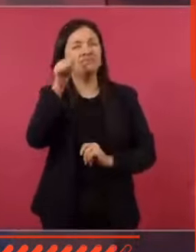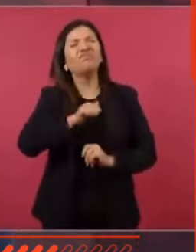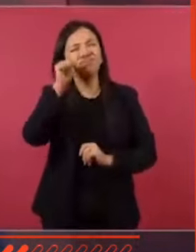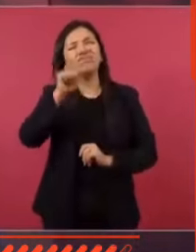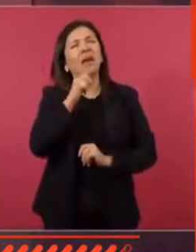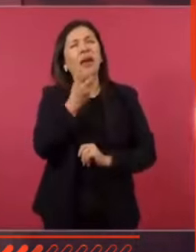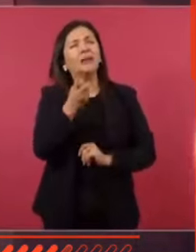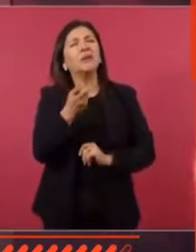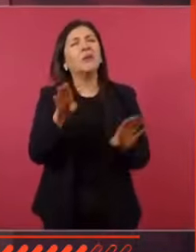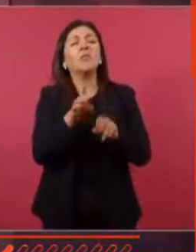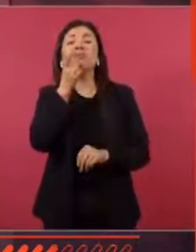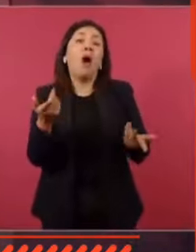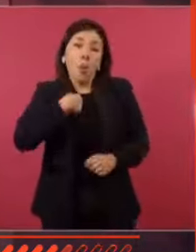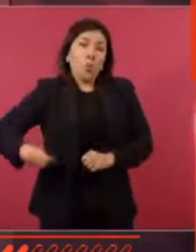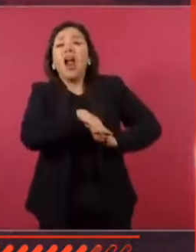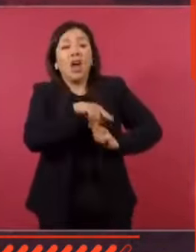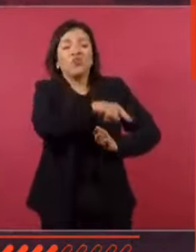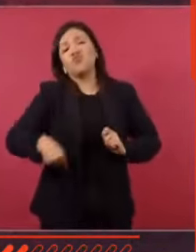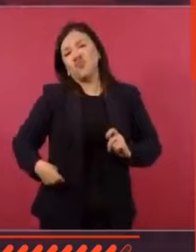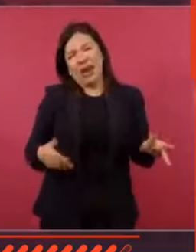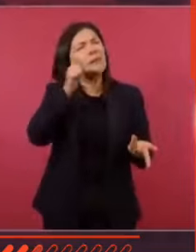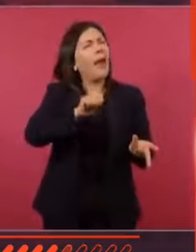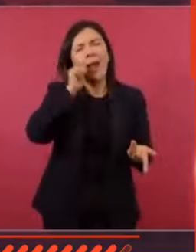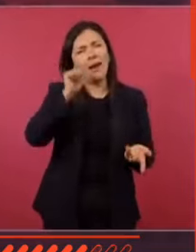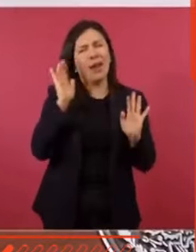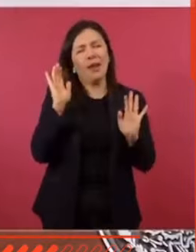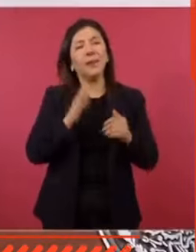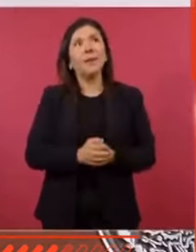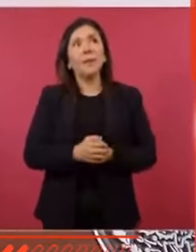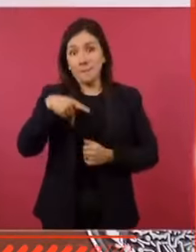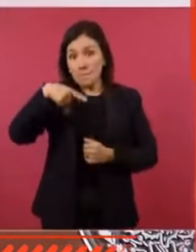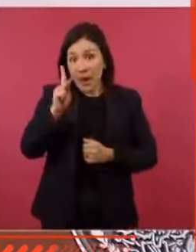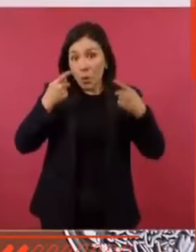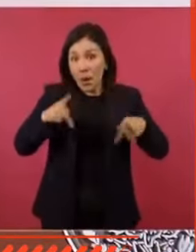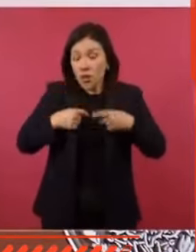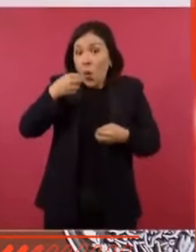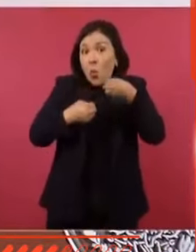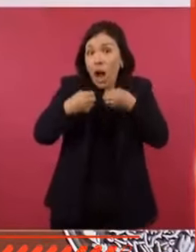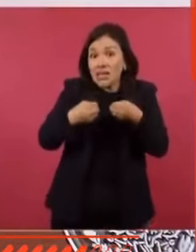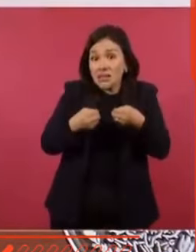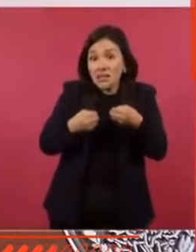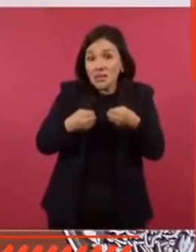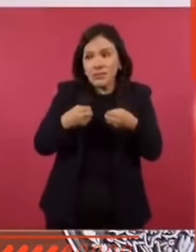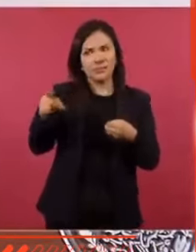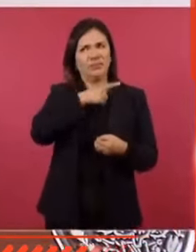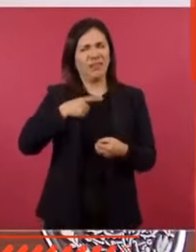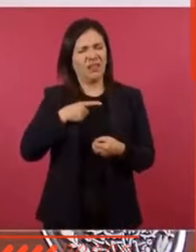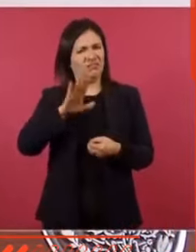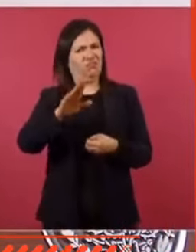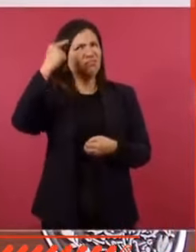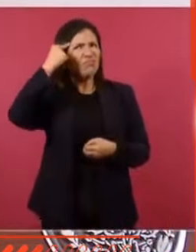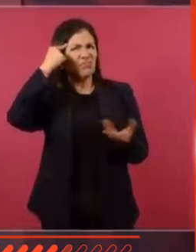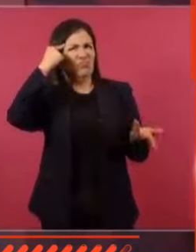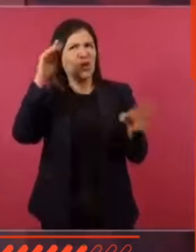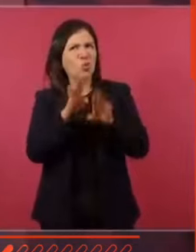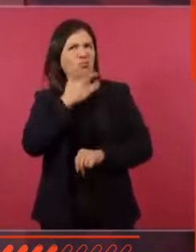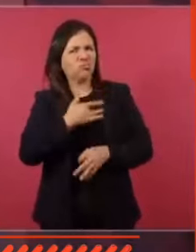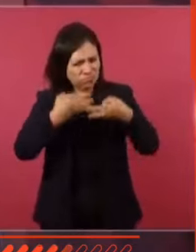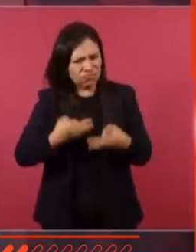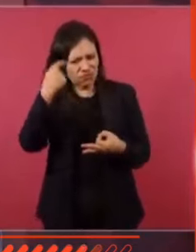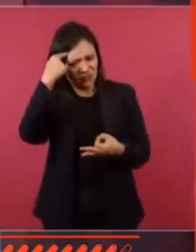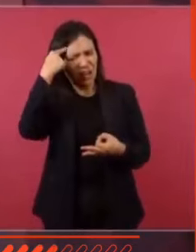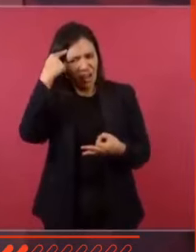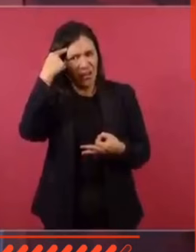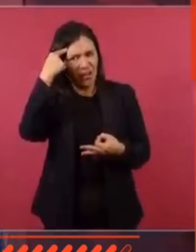utilizado eso como excusa. Pero un juez tiene que tener sentido común, que es el menos común de los sentidos a veces,